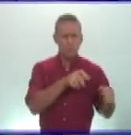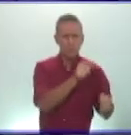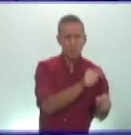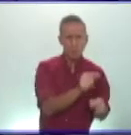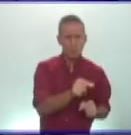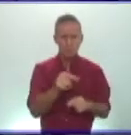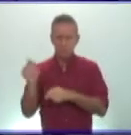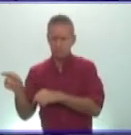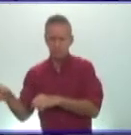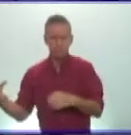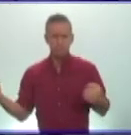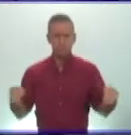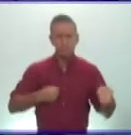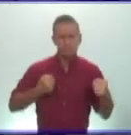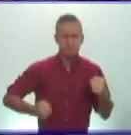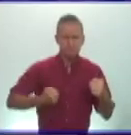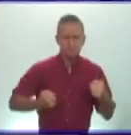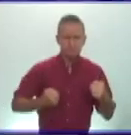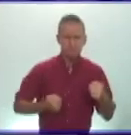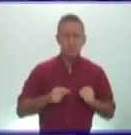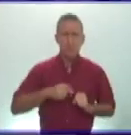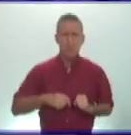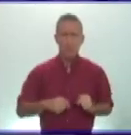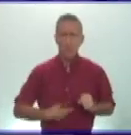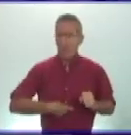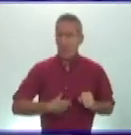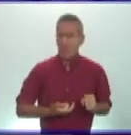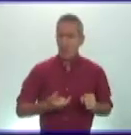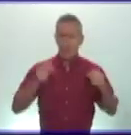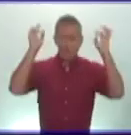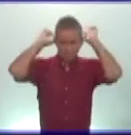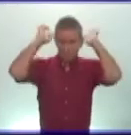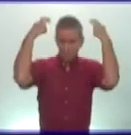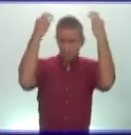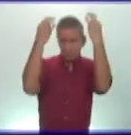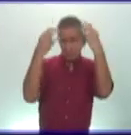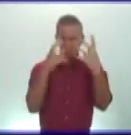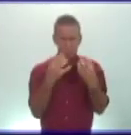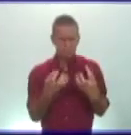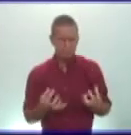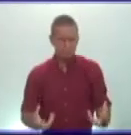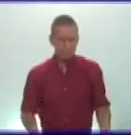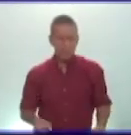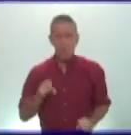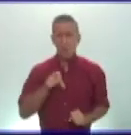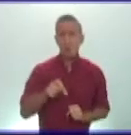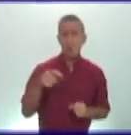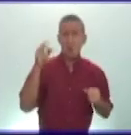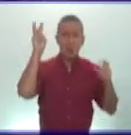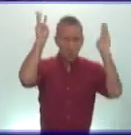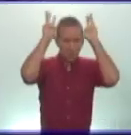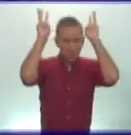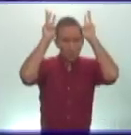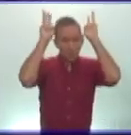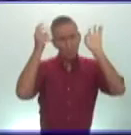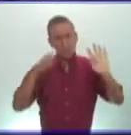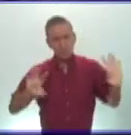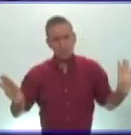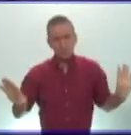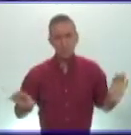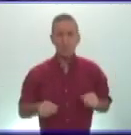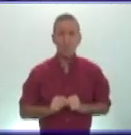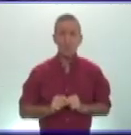occidental hecho que se piensa que debilitó a la cultura tartésica y acabó con ella su último rey parece que fue un tipo llamado argantonio en el